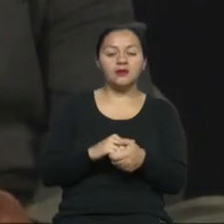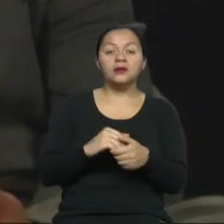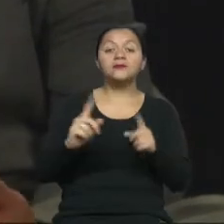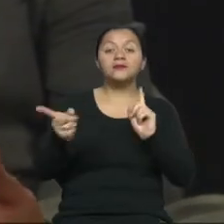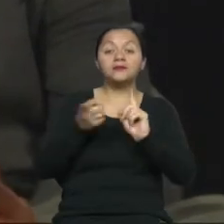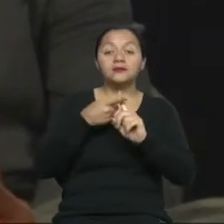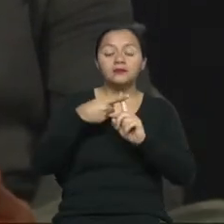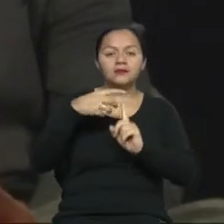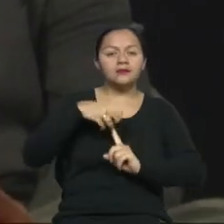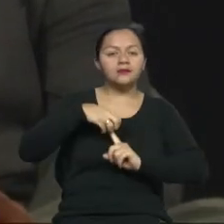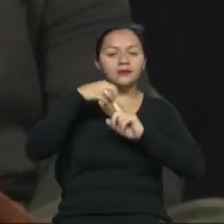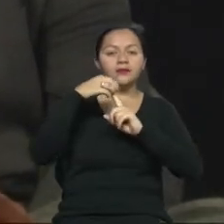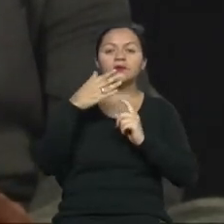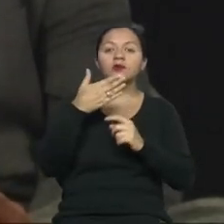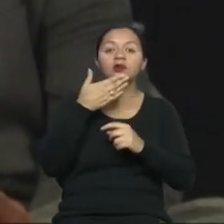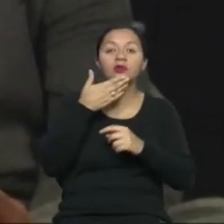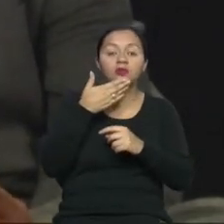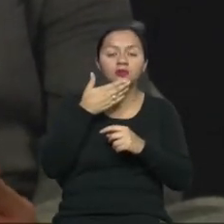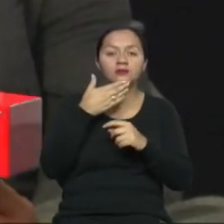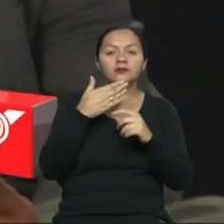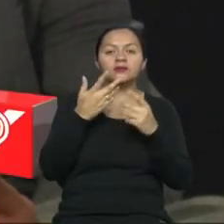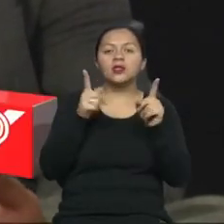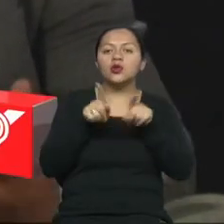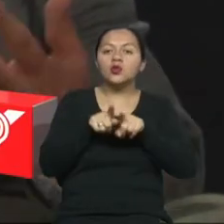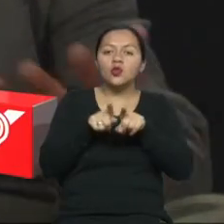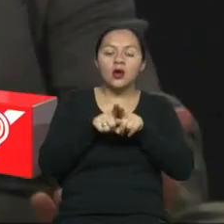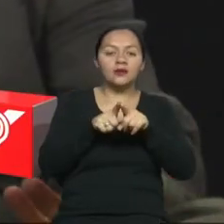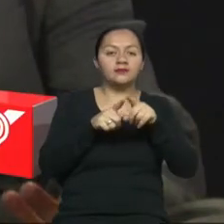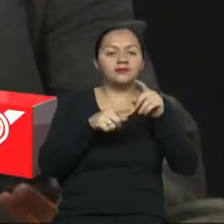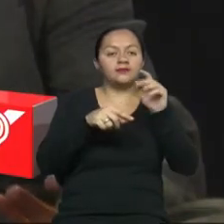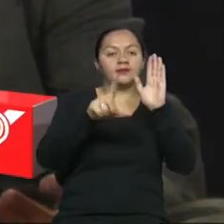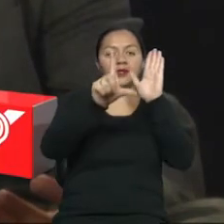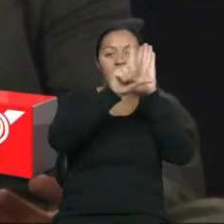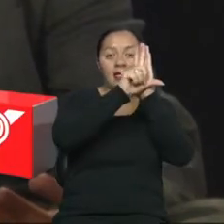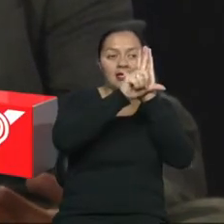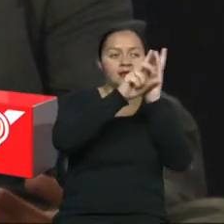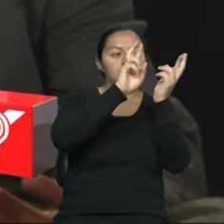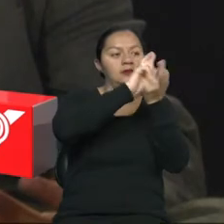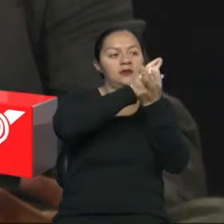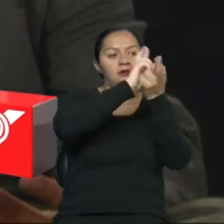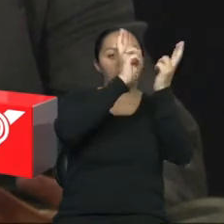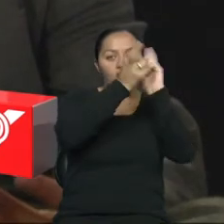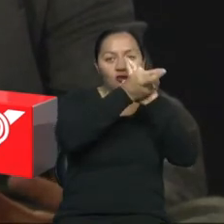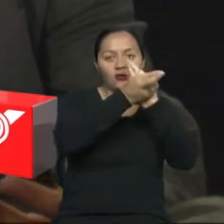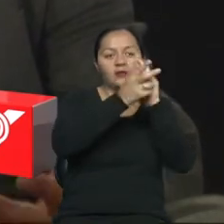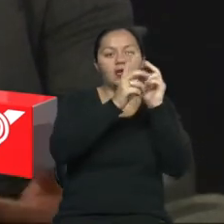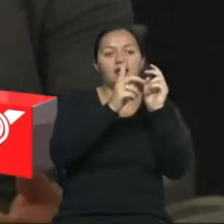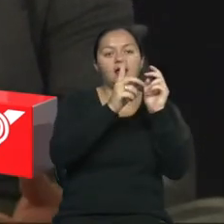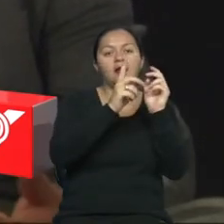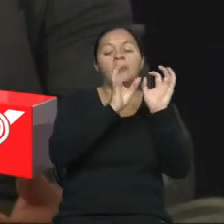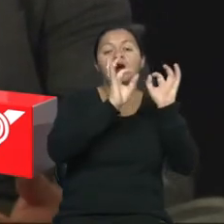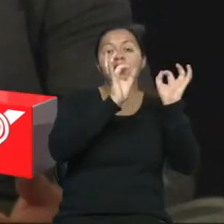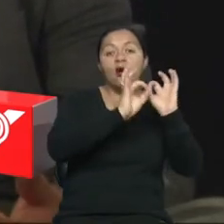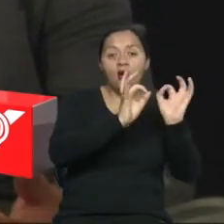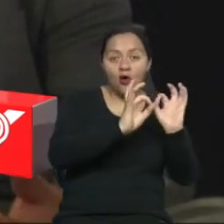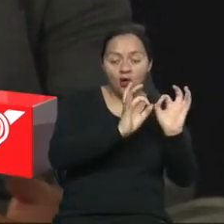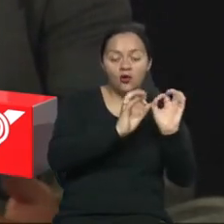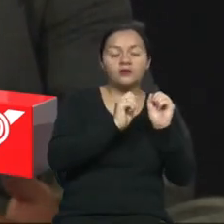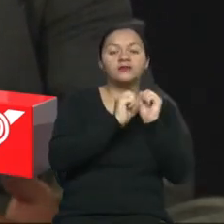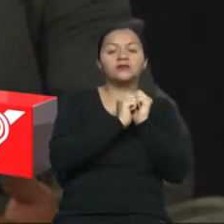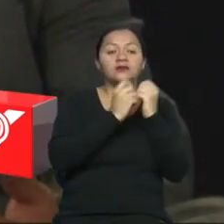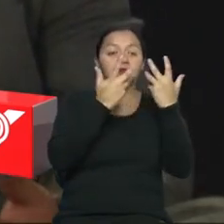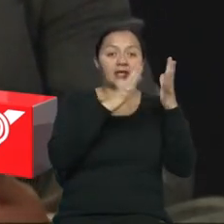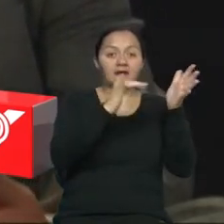Principalmente los ajustes razonables. Cuando una modificación, una adecuación o un ajuste razonable implica accesibilidad.